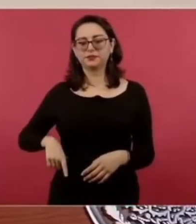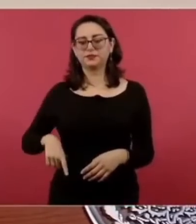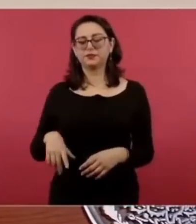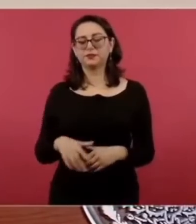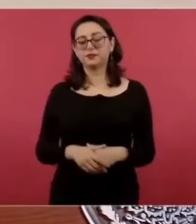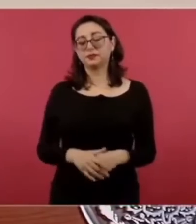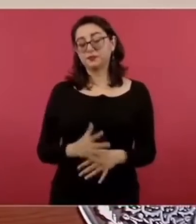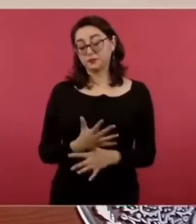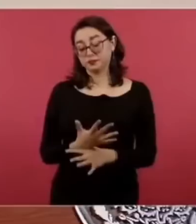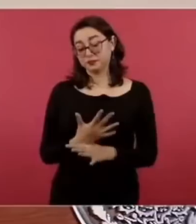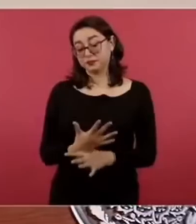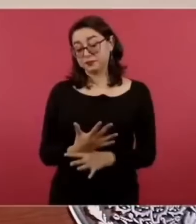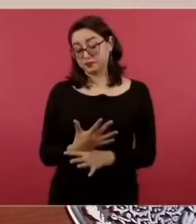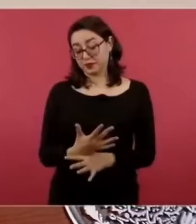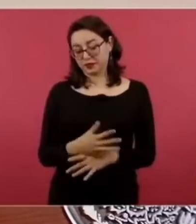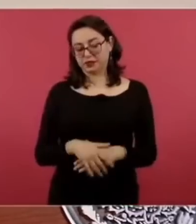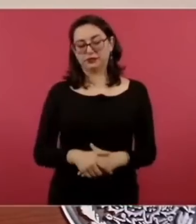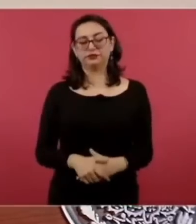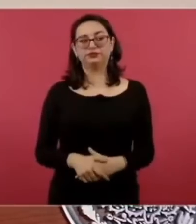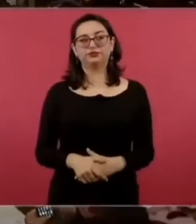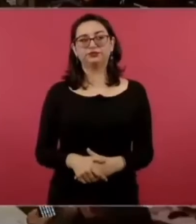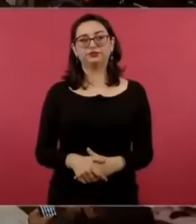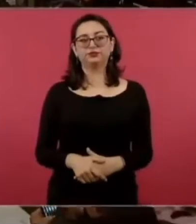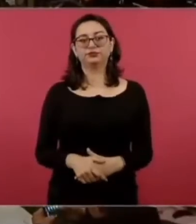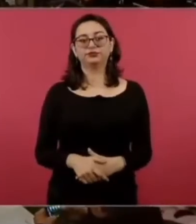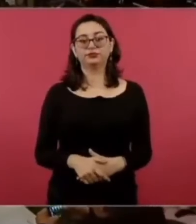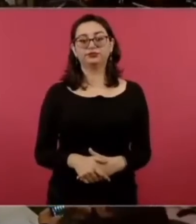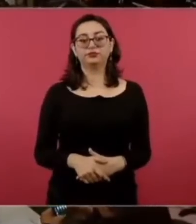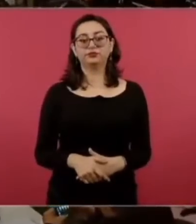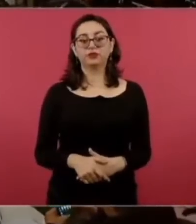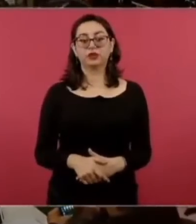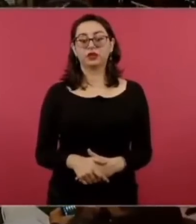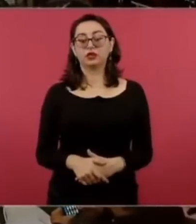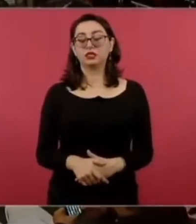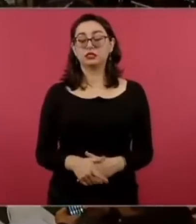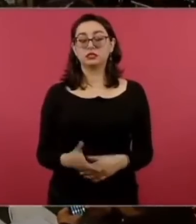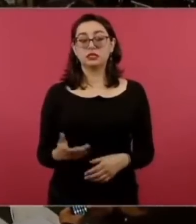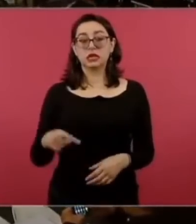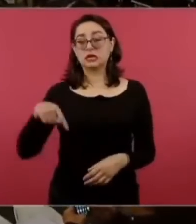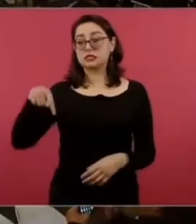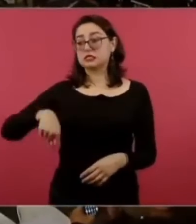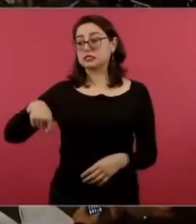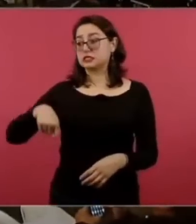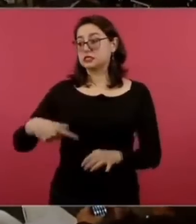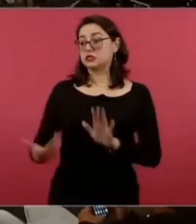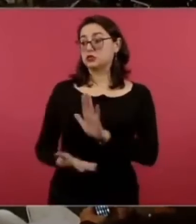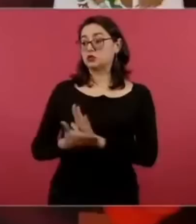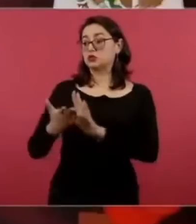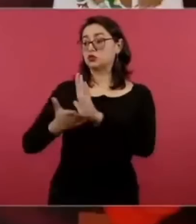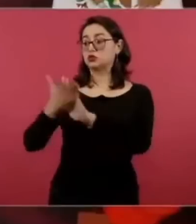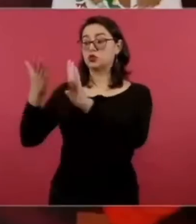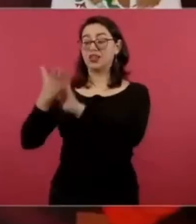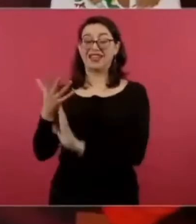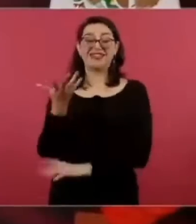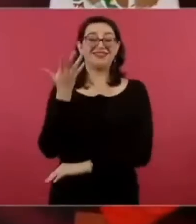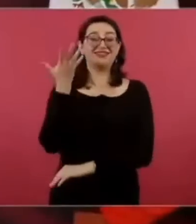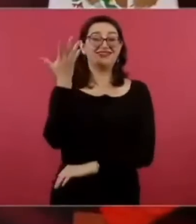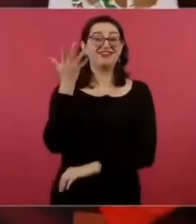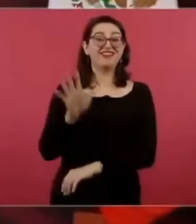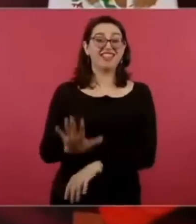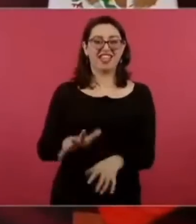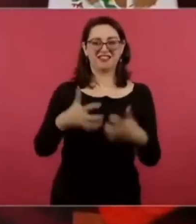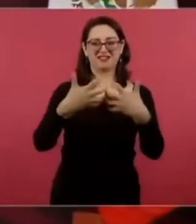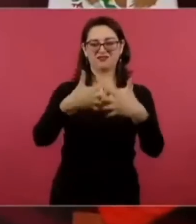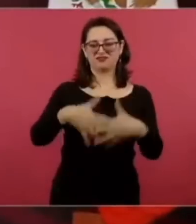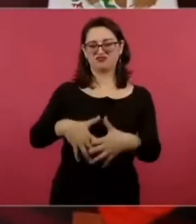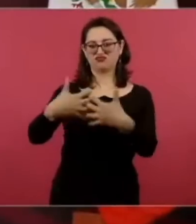porque iban a construir 10 plantas termoeléctricas y se requería el gas